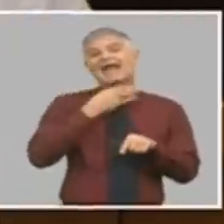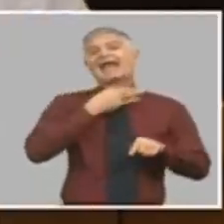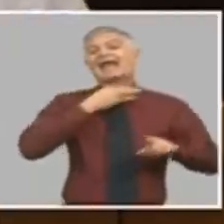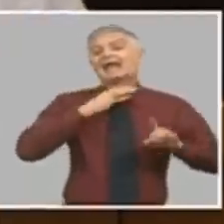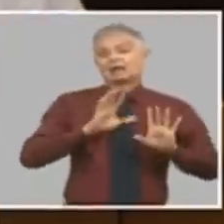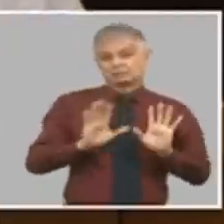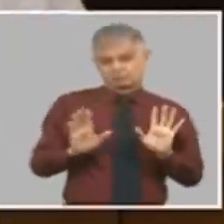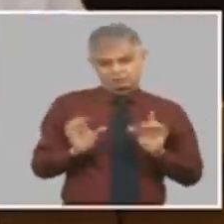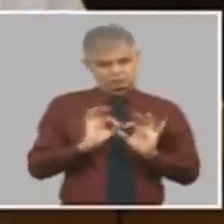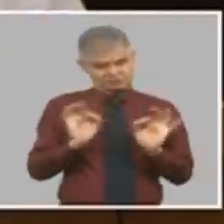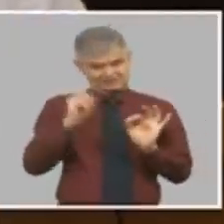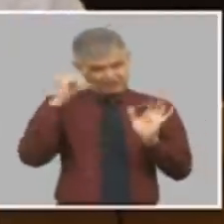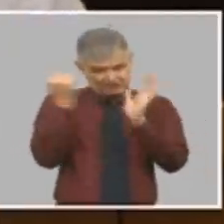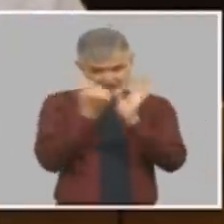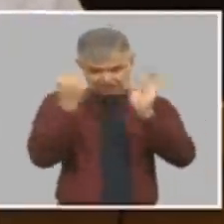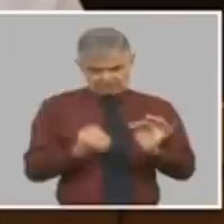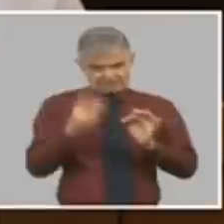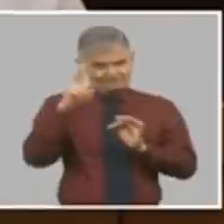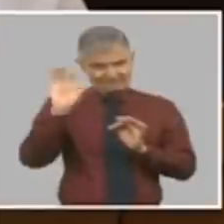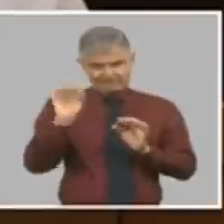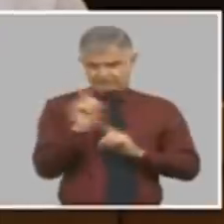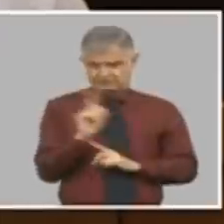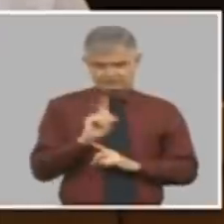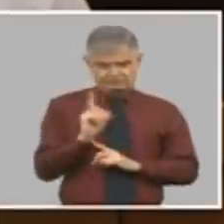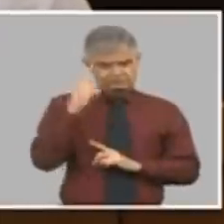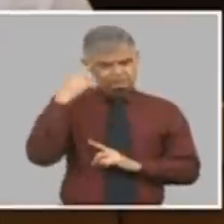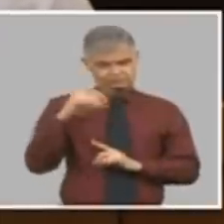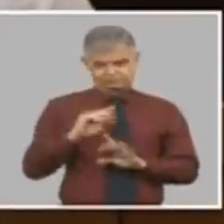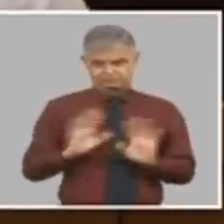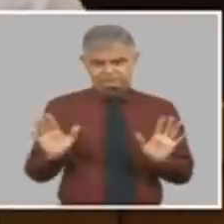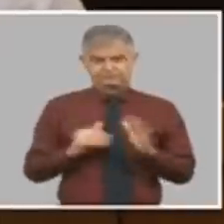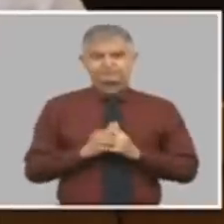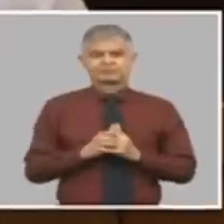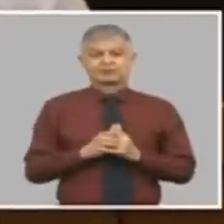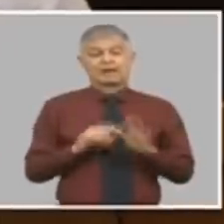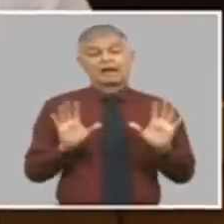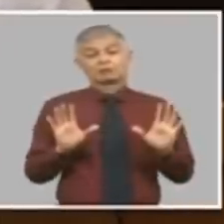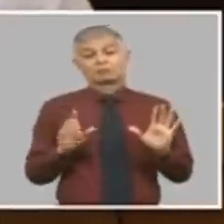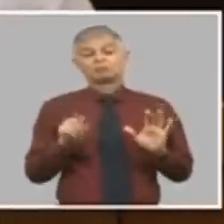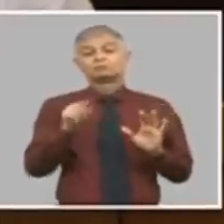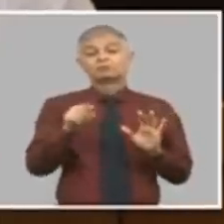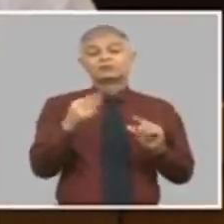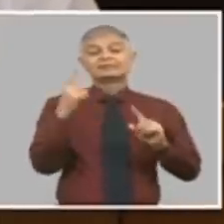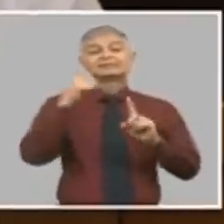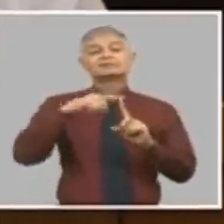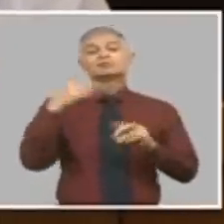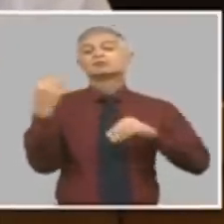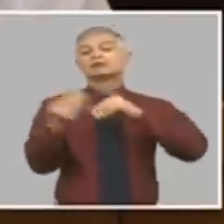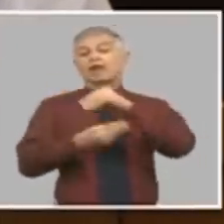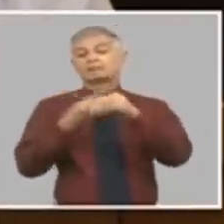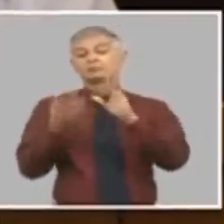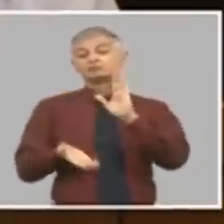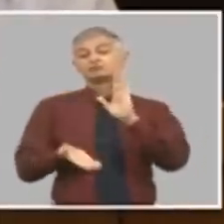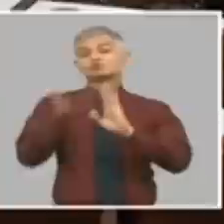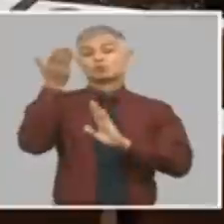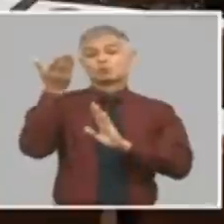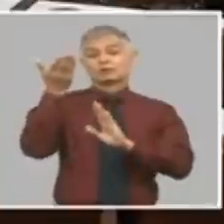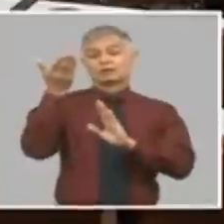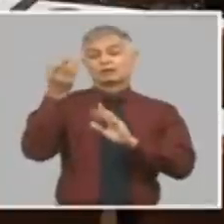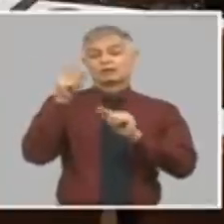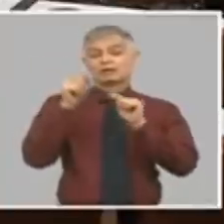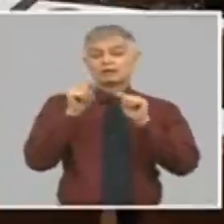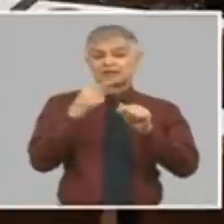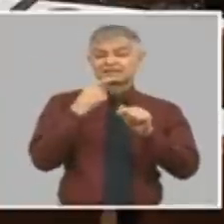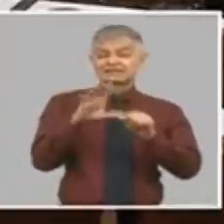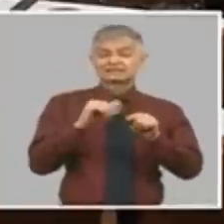entonces si usted sube el tipo cambio si usted sube el tipo cambio y ya dijimos que una